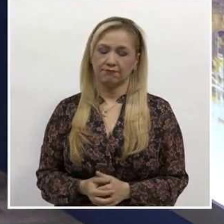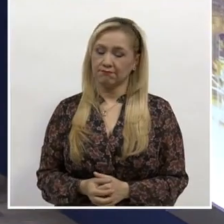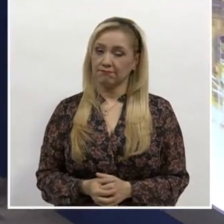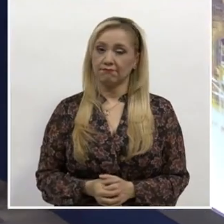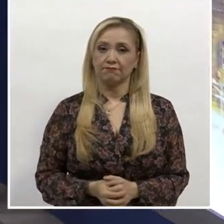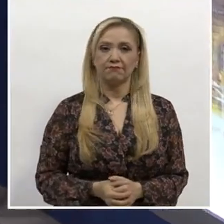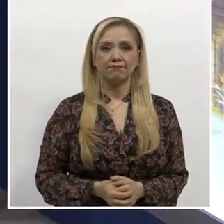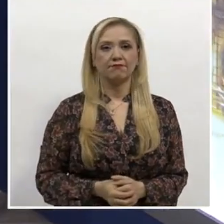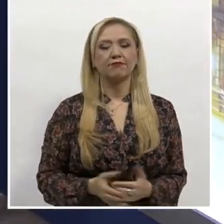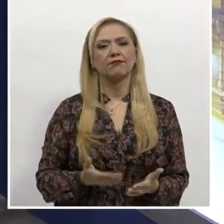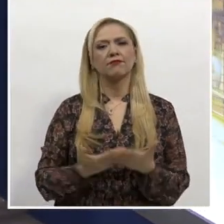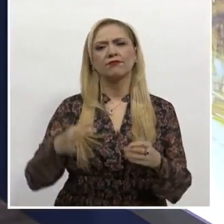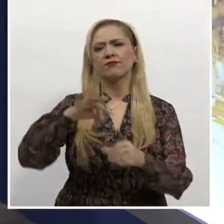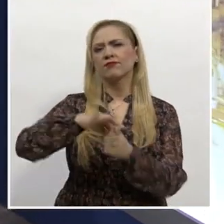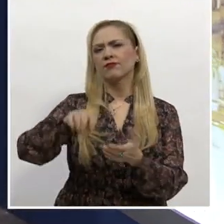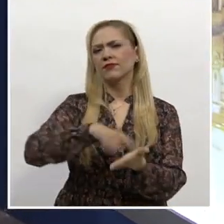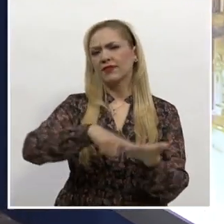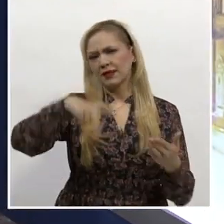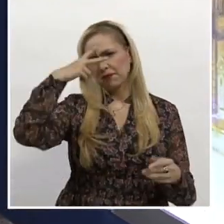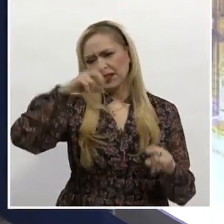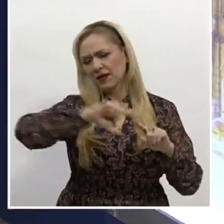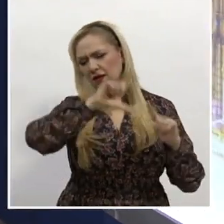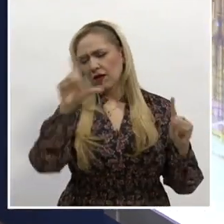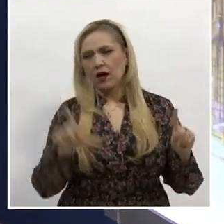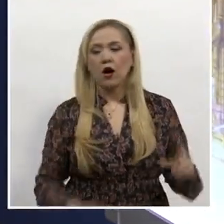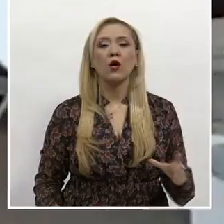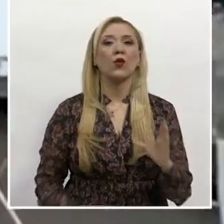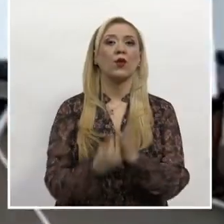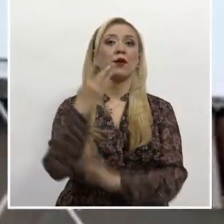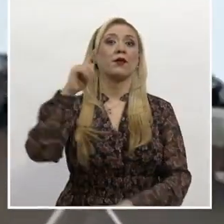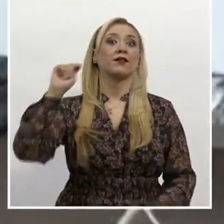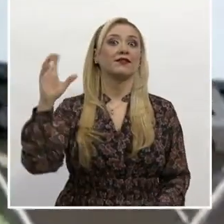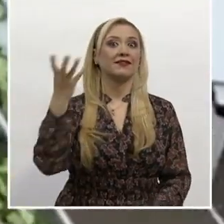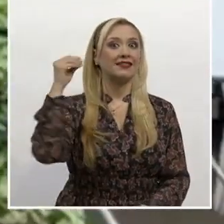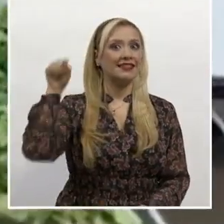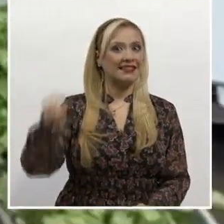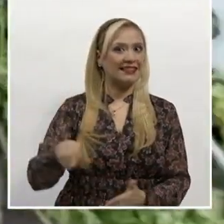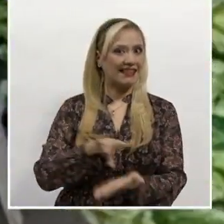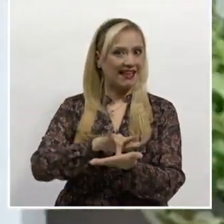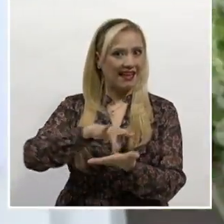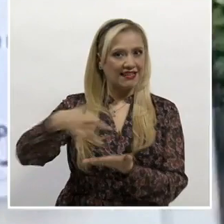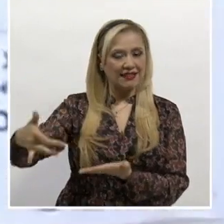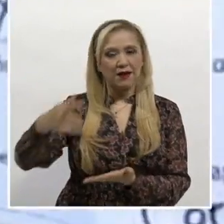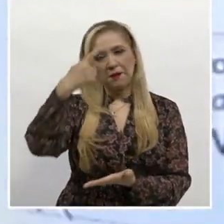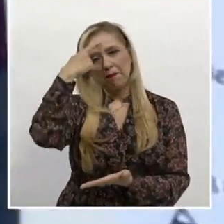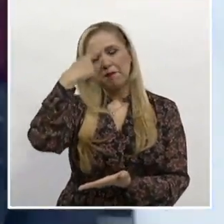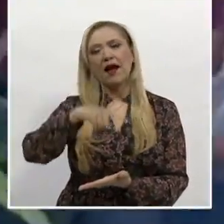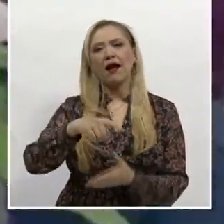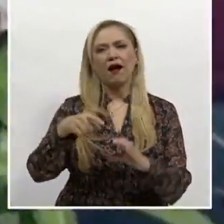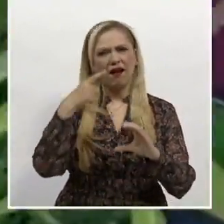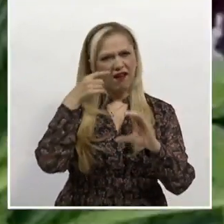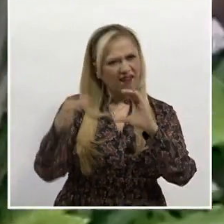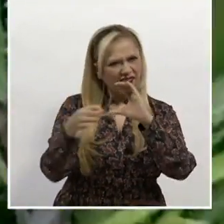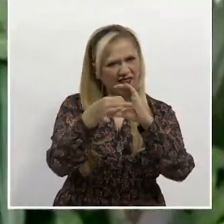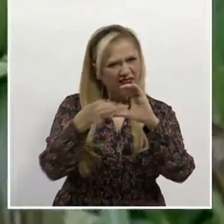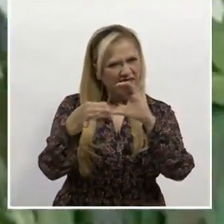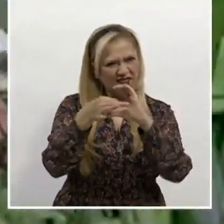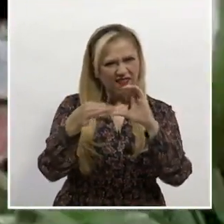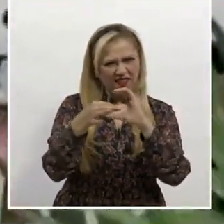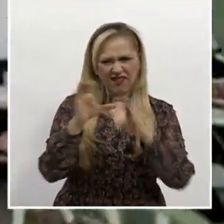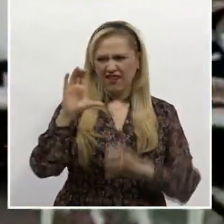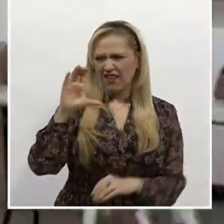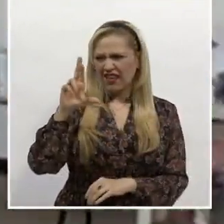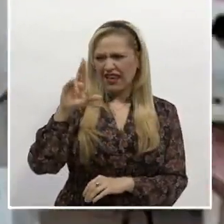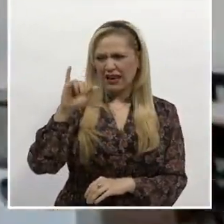El sistema electoral mexicano se beneficia de las nuevas tecnologías como las que permite el curso de las criptomonedas para brindar mayor